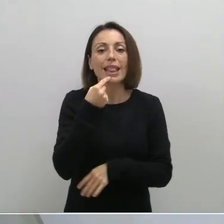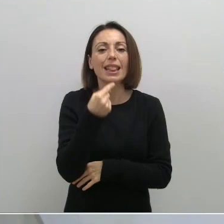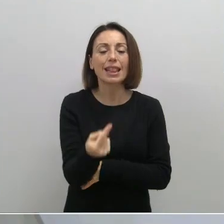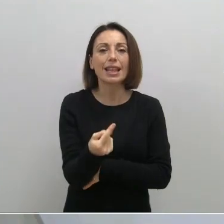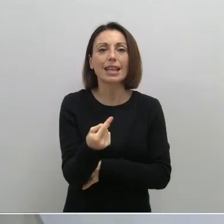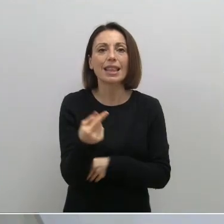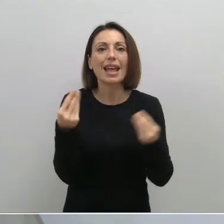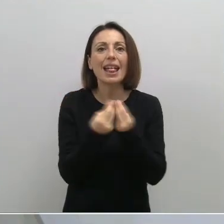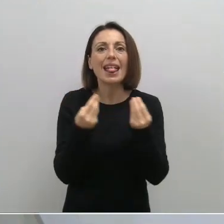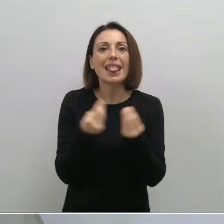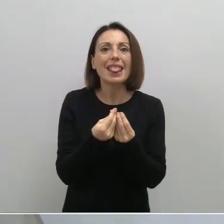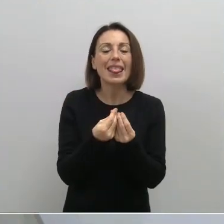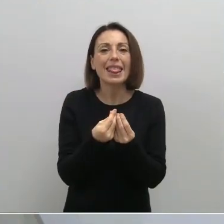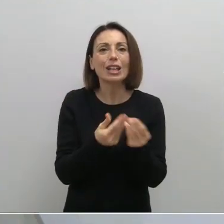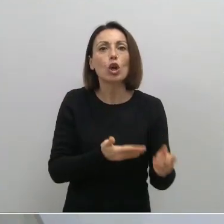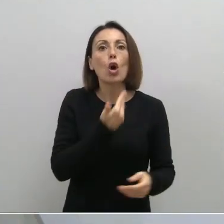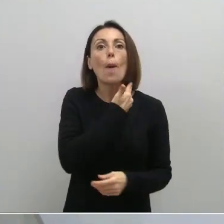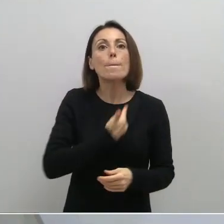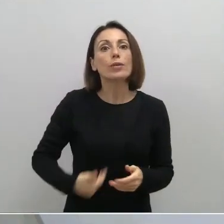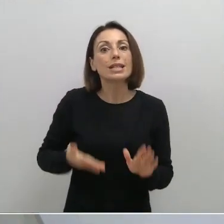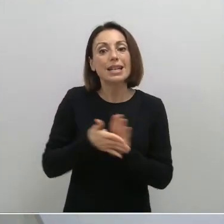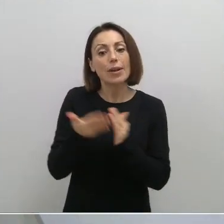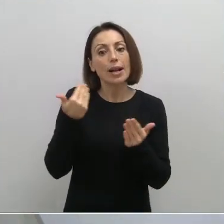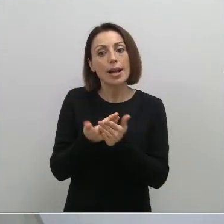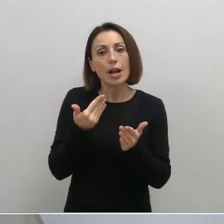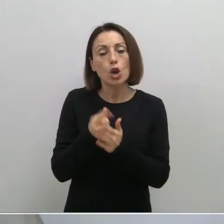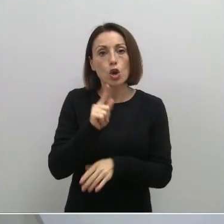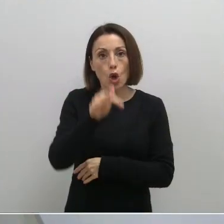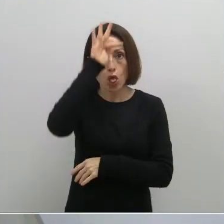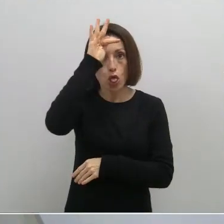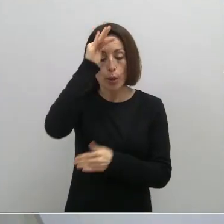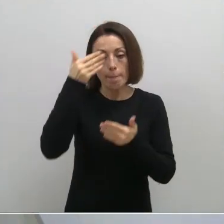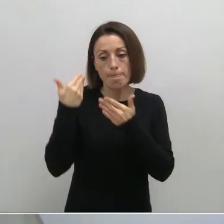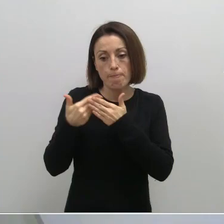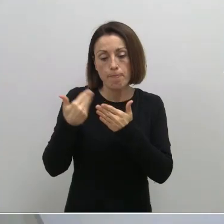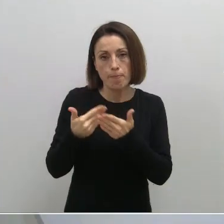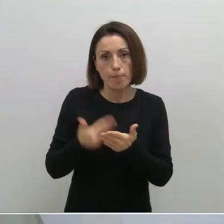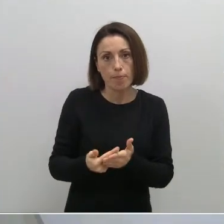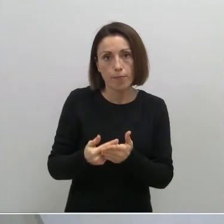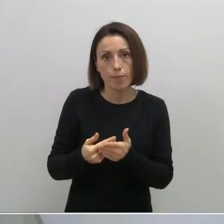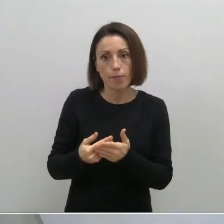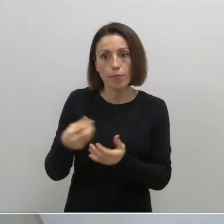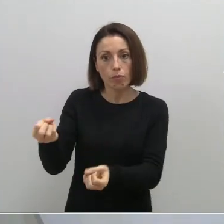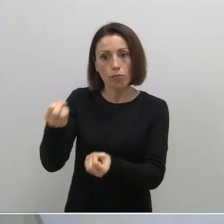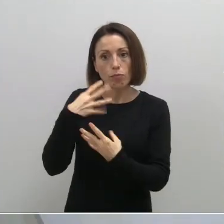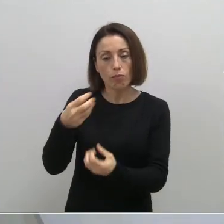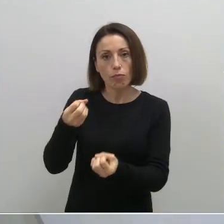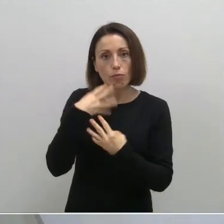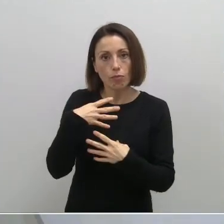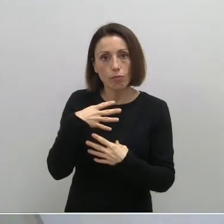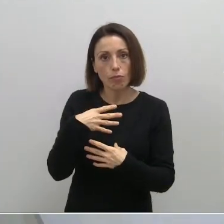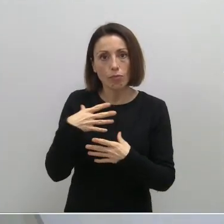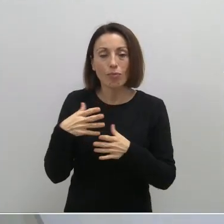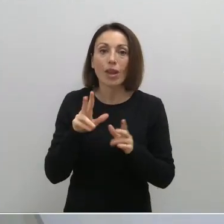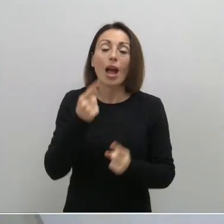provisionales y no consolidados. Se consolidan todos los domingos con todas aquellas comunicaciones que nos van llegando con